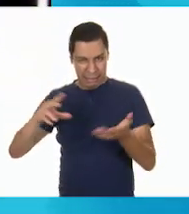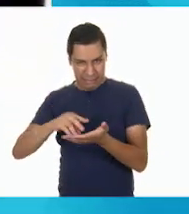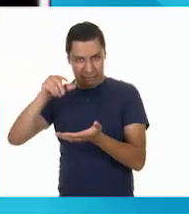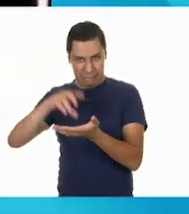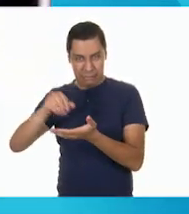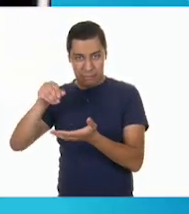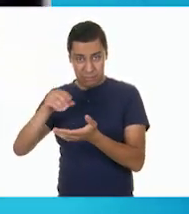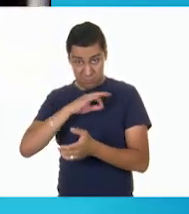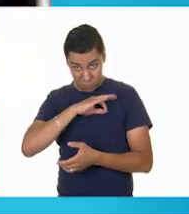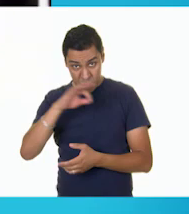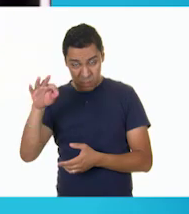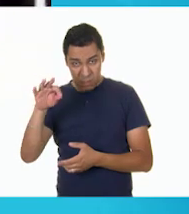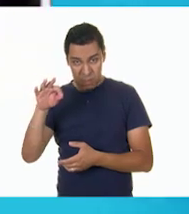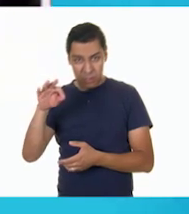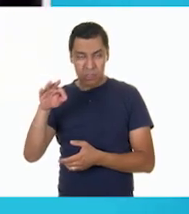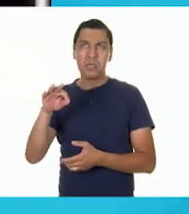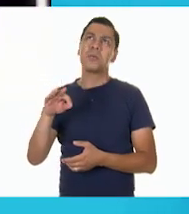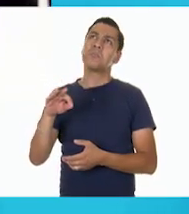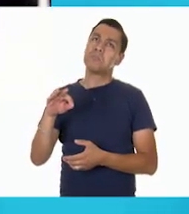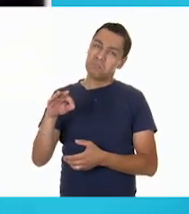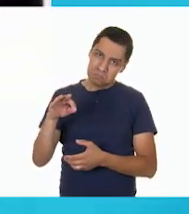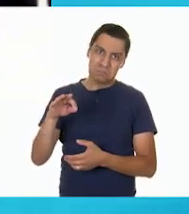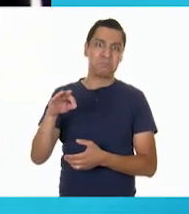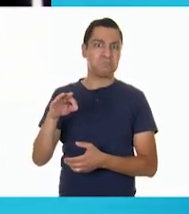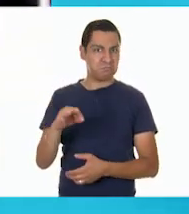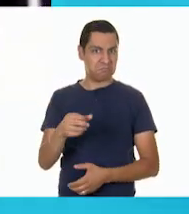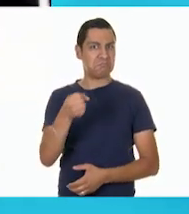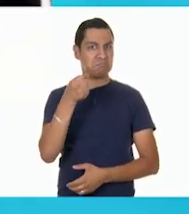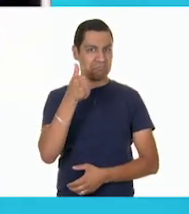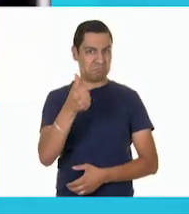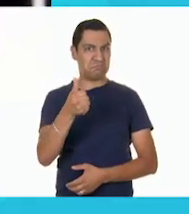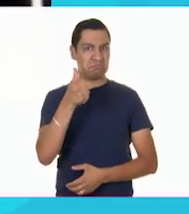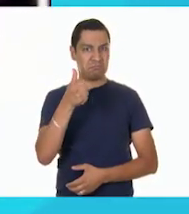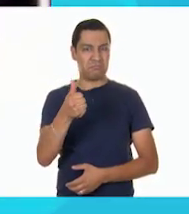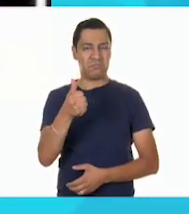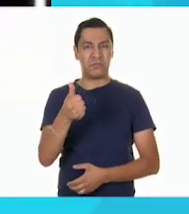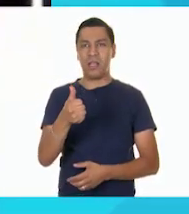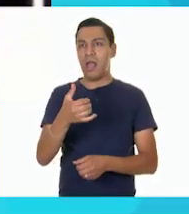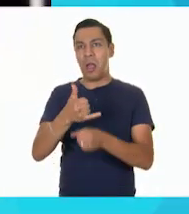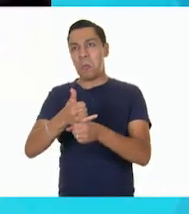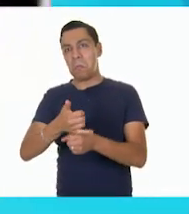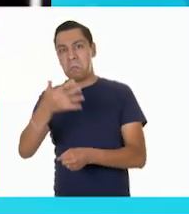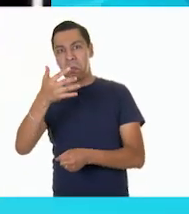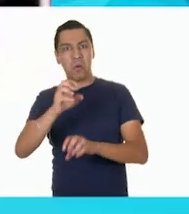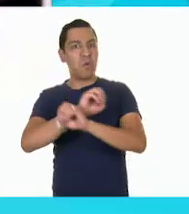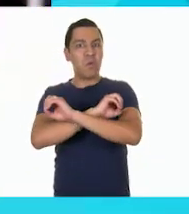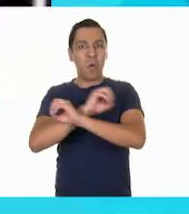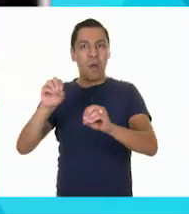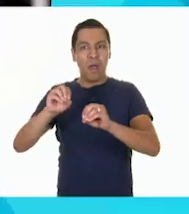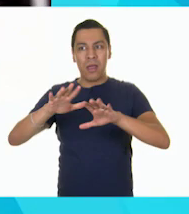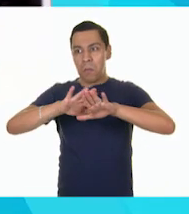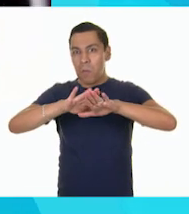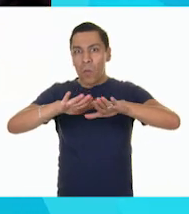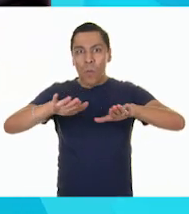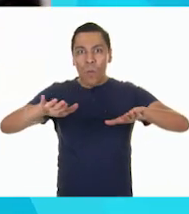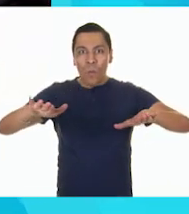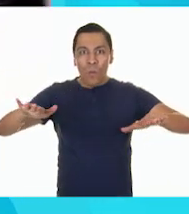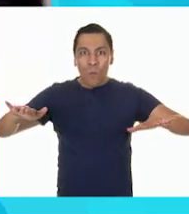Sería genial. En la playa, no hay obstáculos. En la playa,